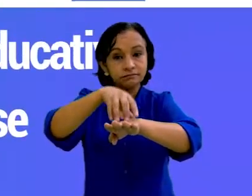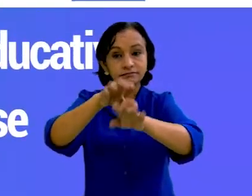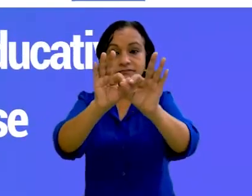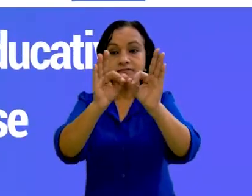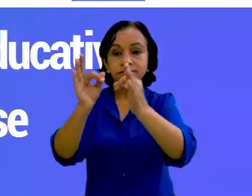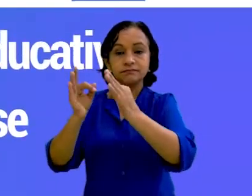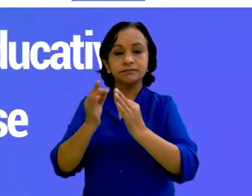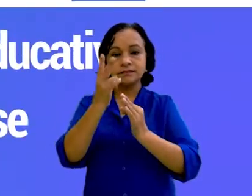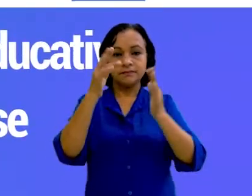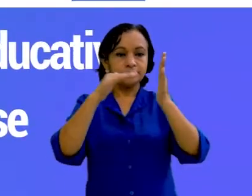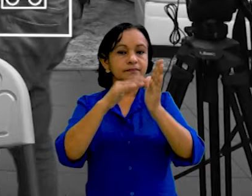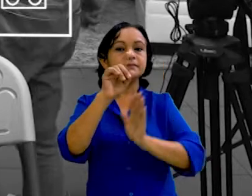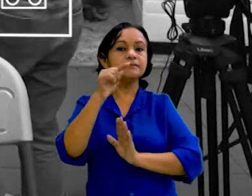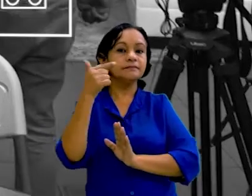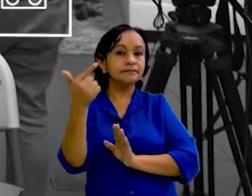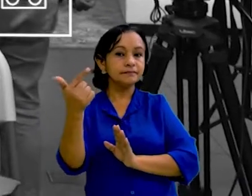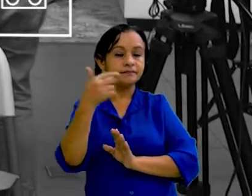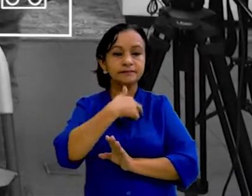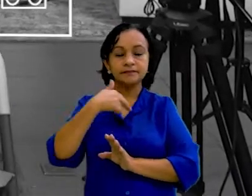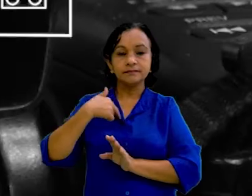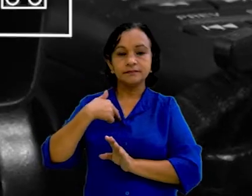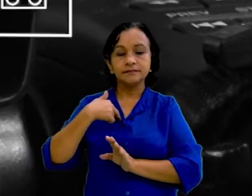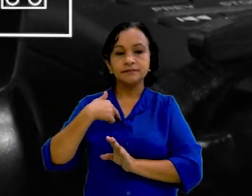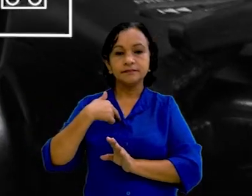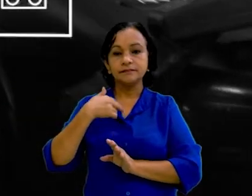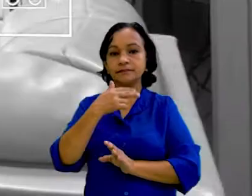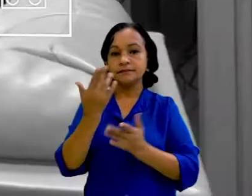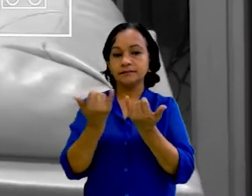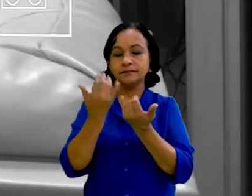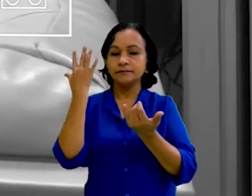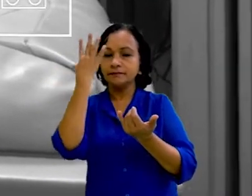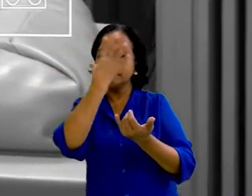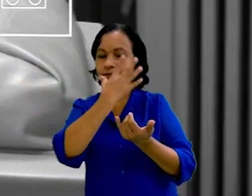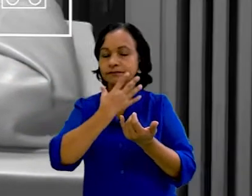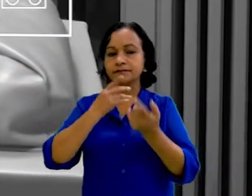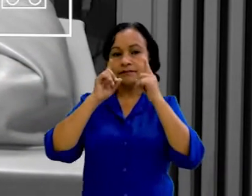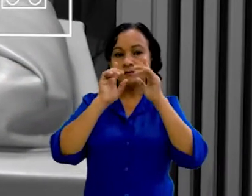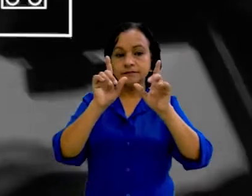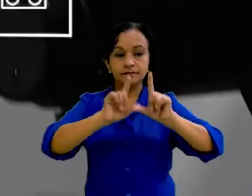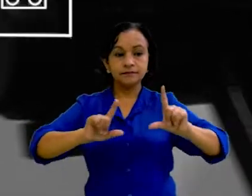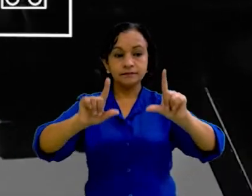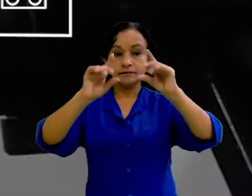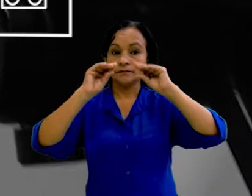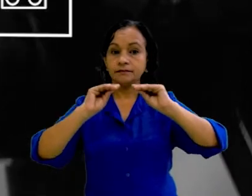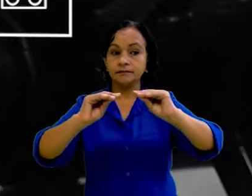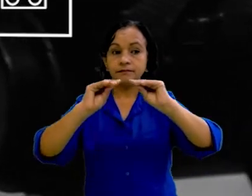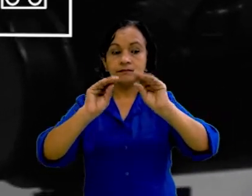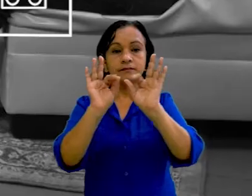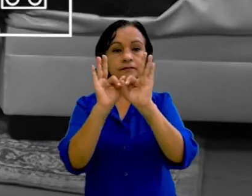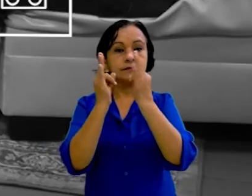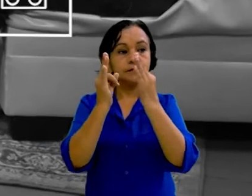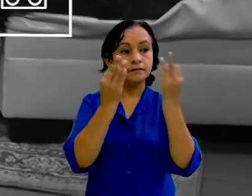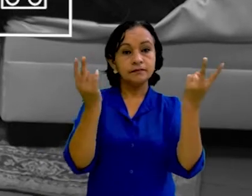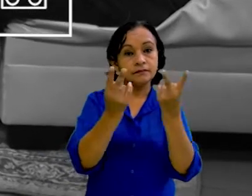Año 2017. Se organiza el Programa Televisivo Nicaragua Linda y Segura, un espacio educativo dirigido a la